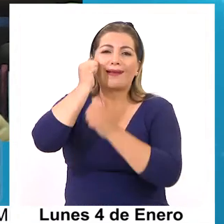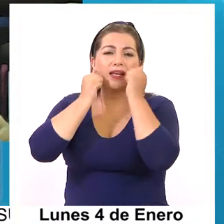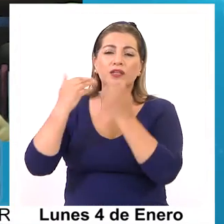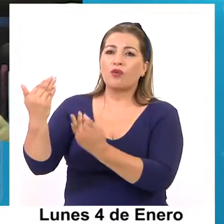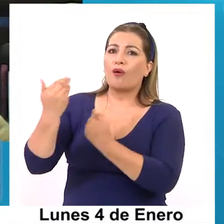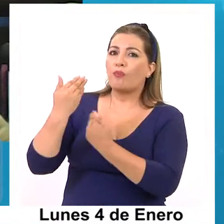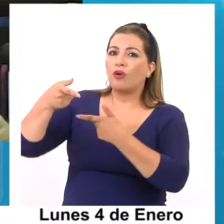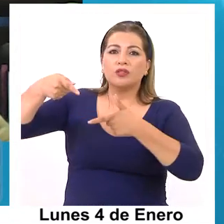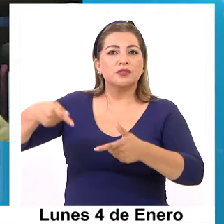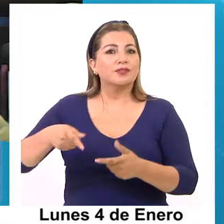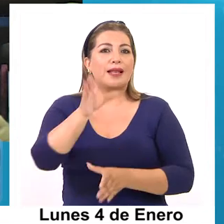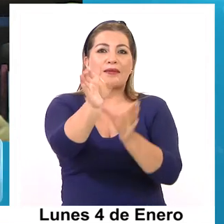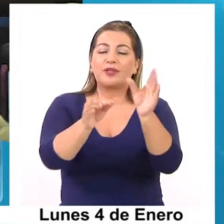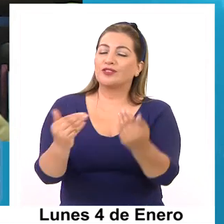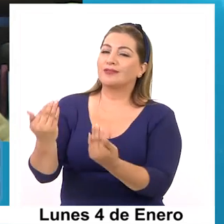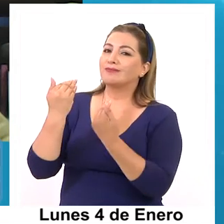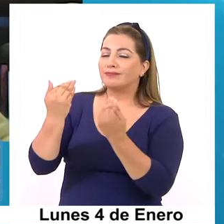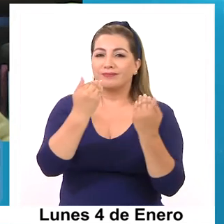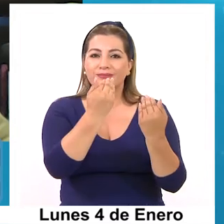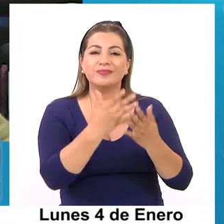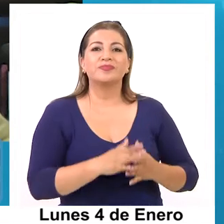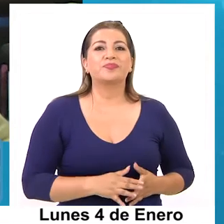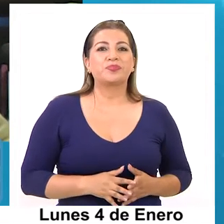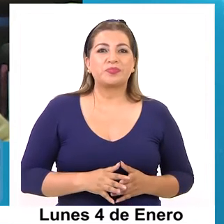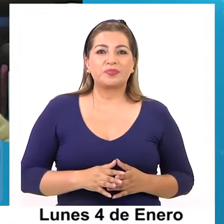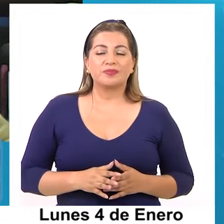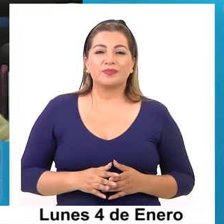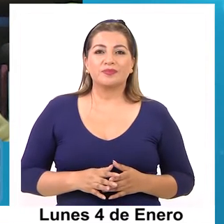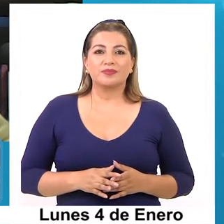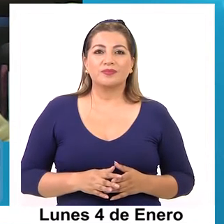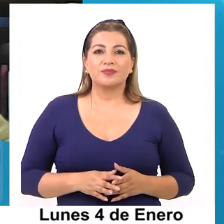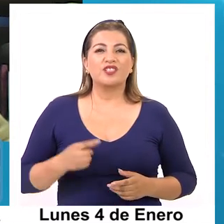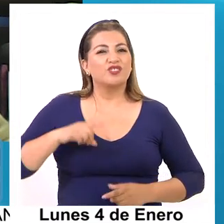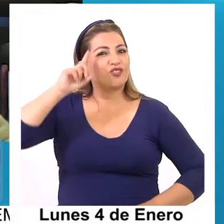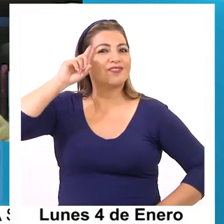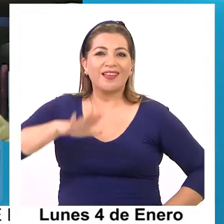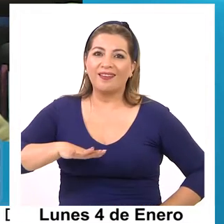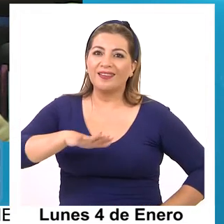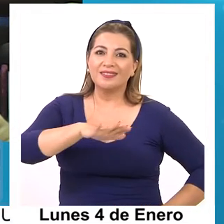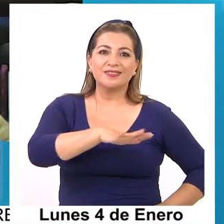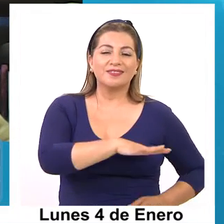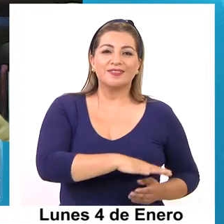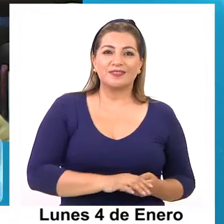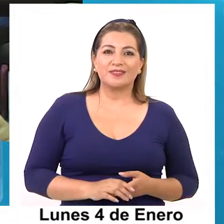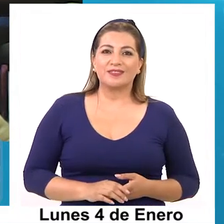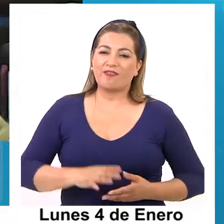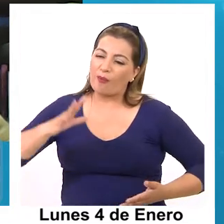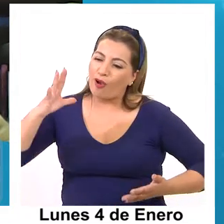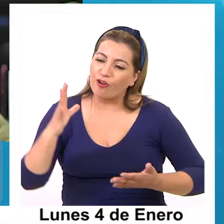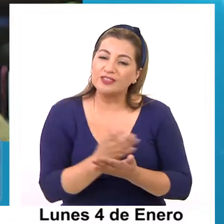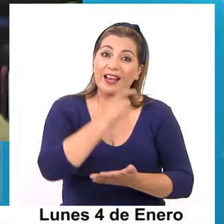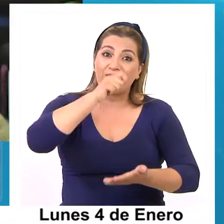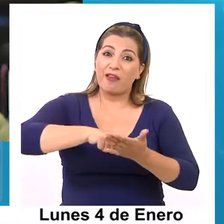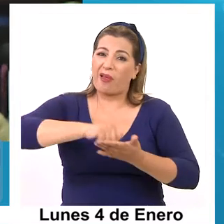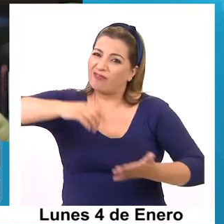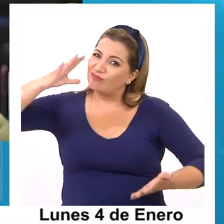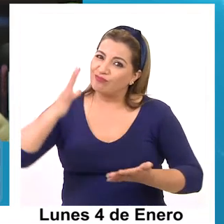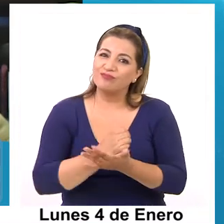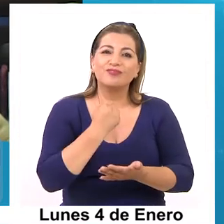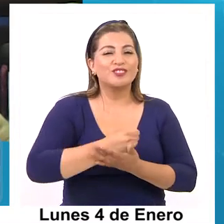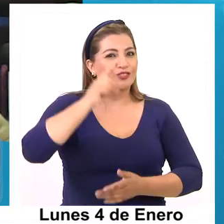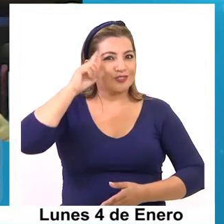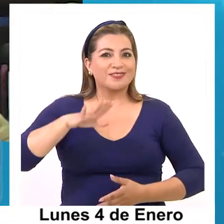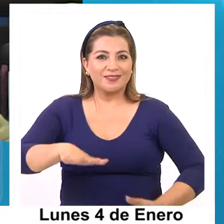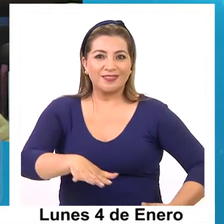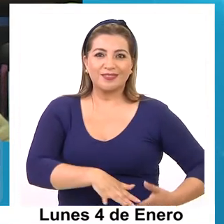y el apoyo que me están brindando. Vamos, yo sé que vamos a conseguir esas firmas, ya,